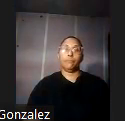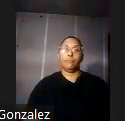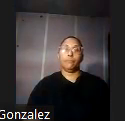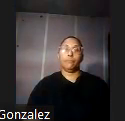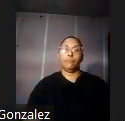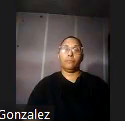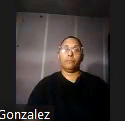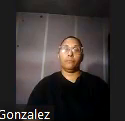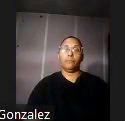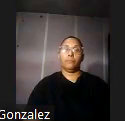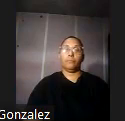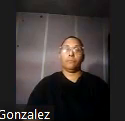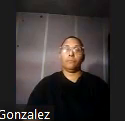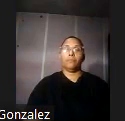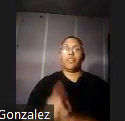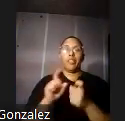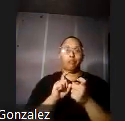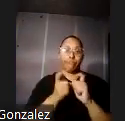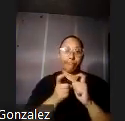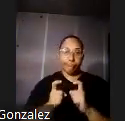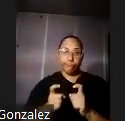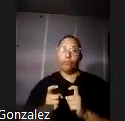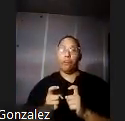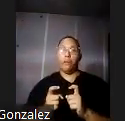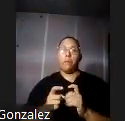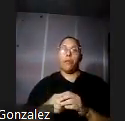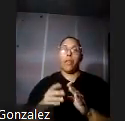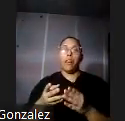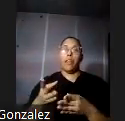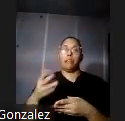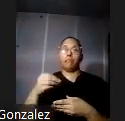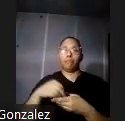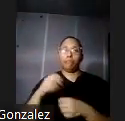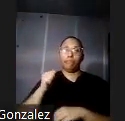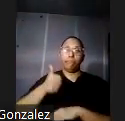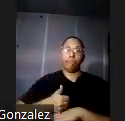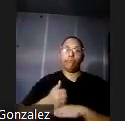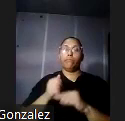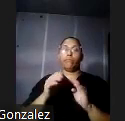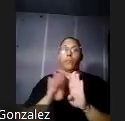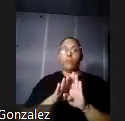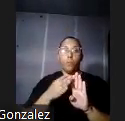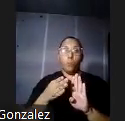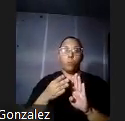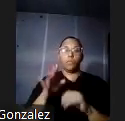es una modificación que le hicieron a la casa instalaron esa puerta esto era parte de un cuarto